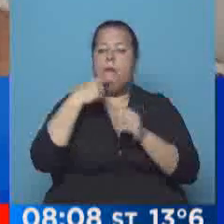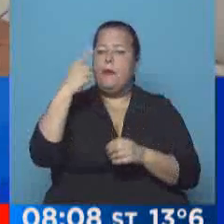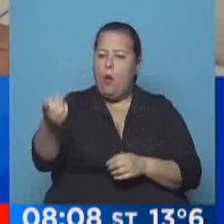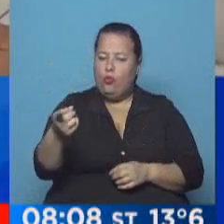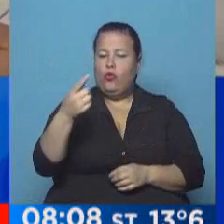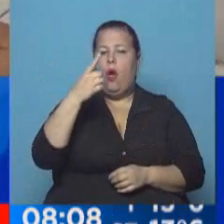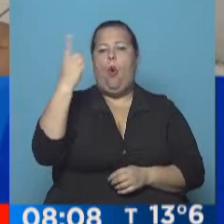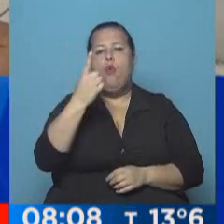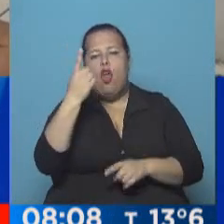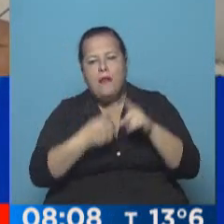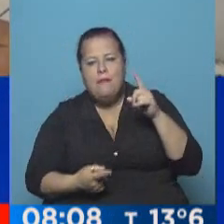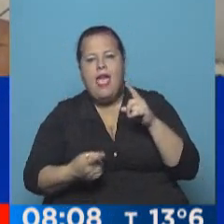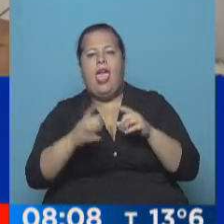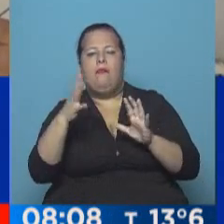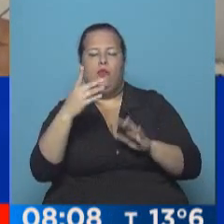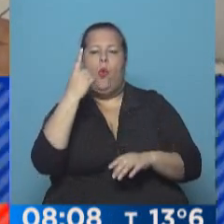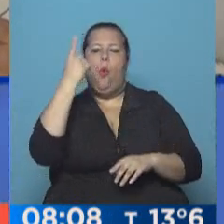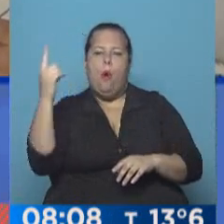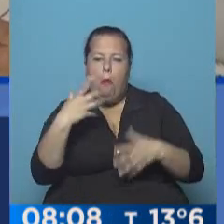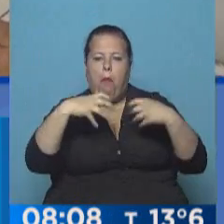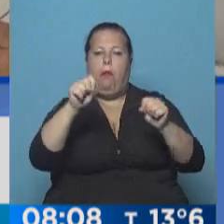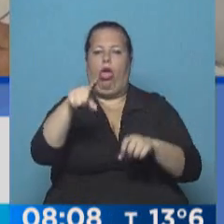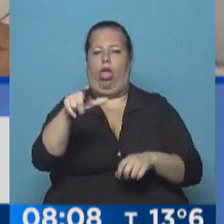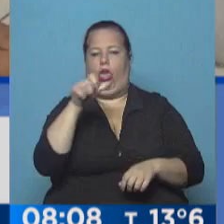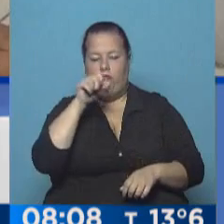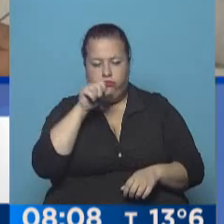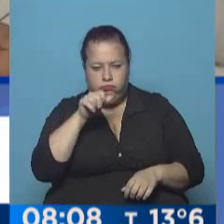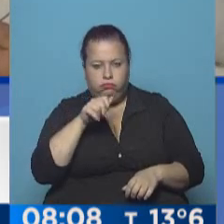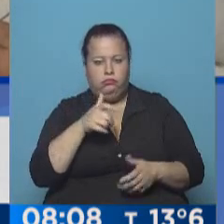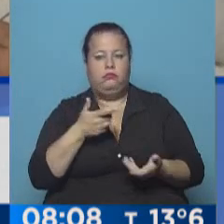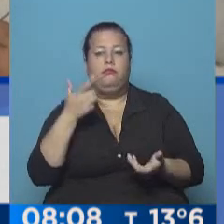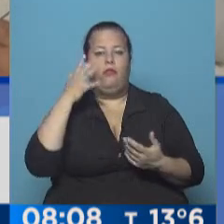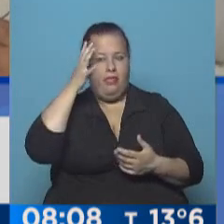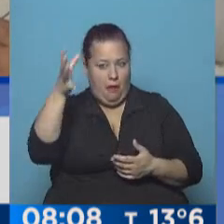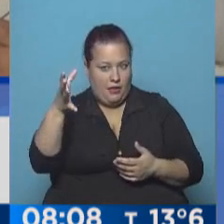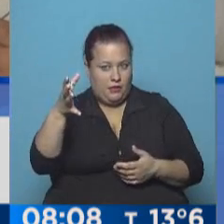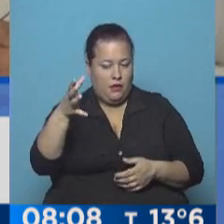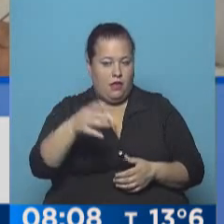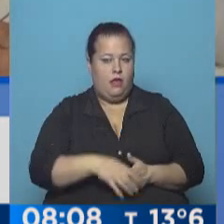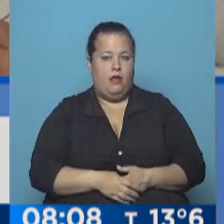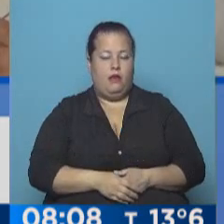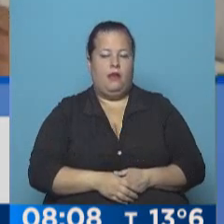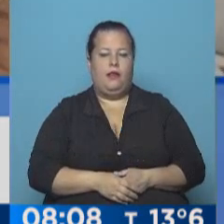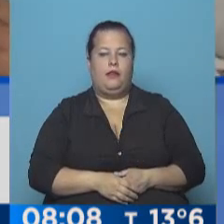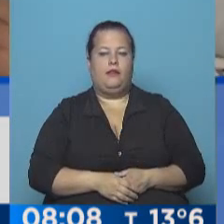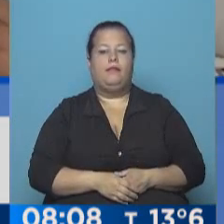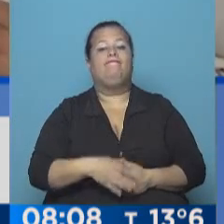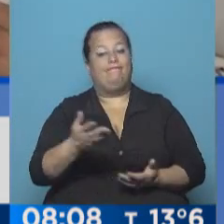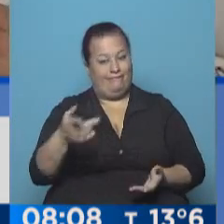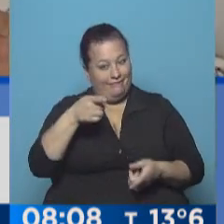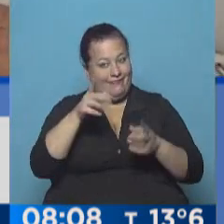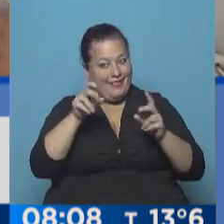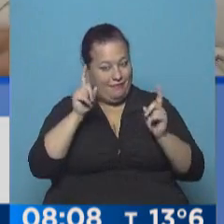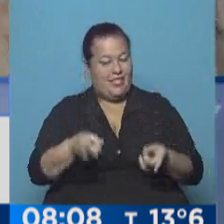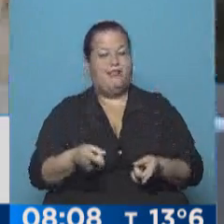Cada una hora y media una persona es detectada con consumo de alcohol en exceso. De eso se trata,